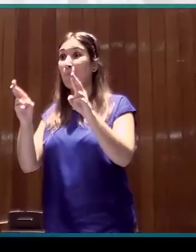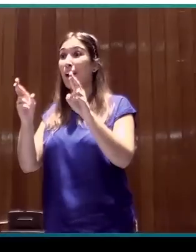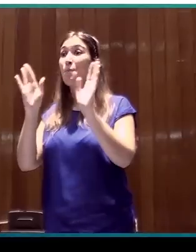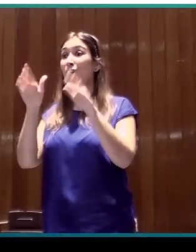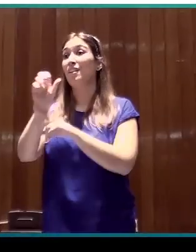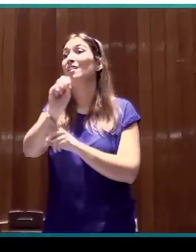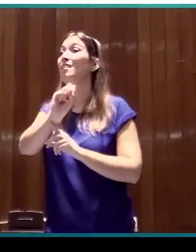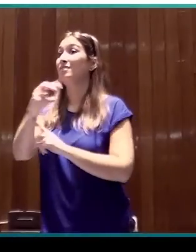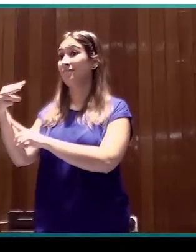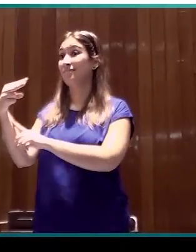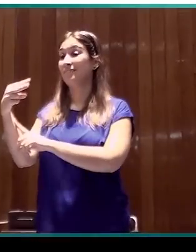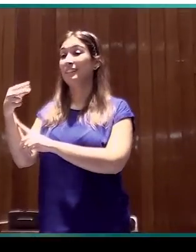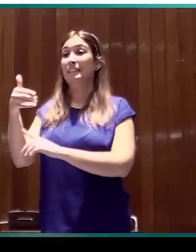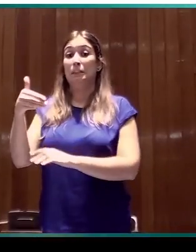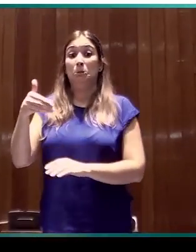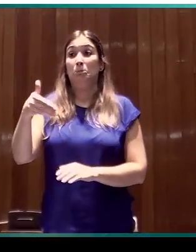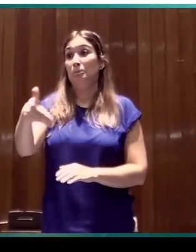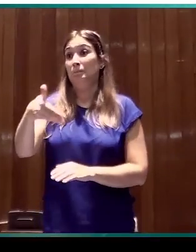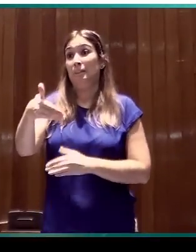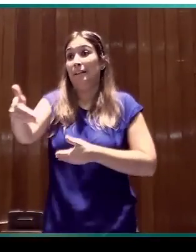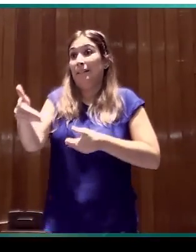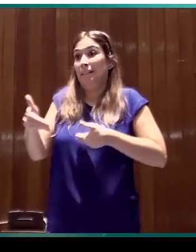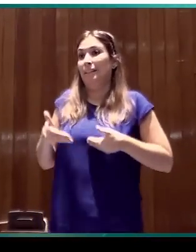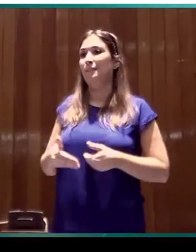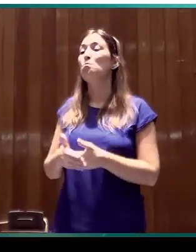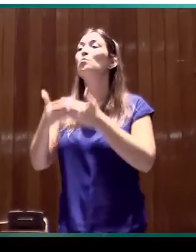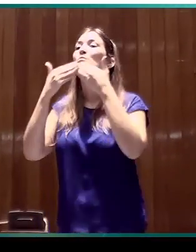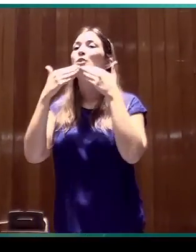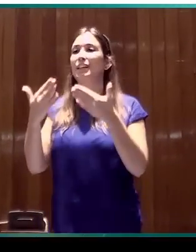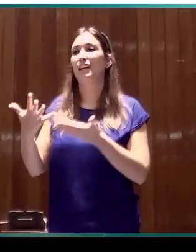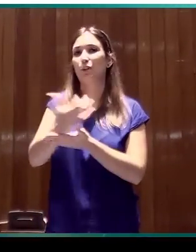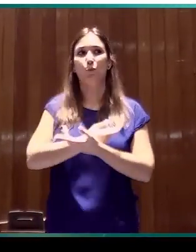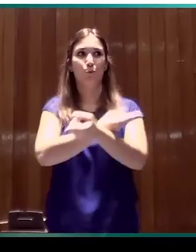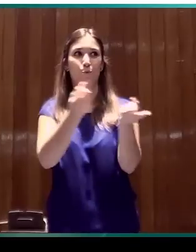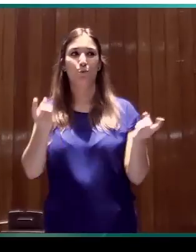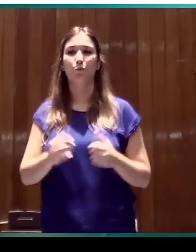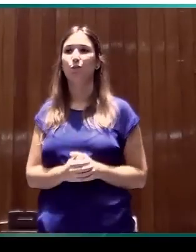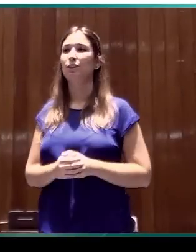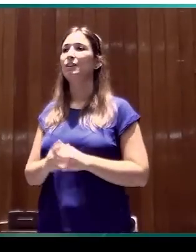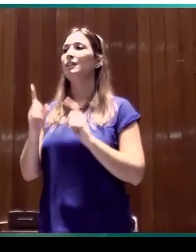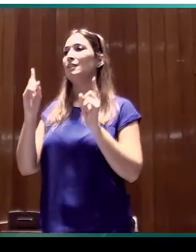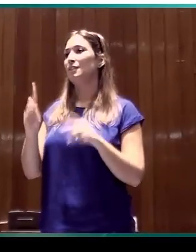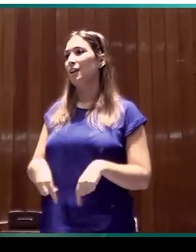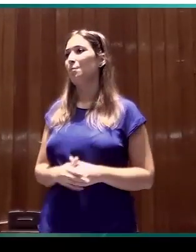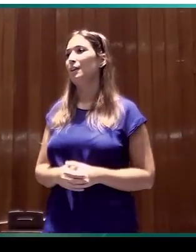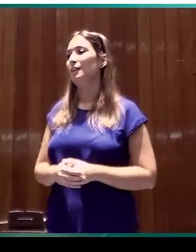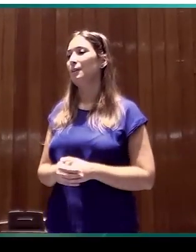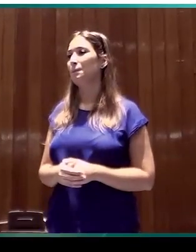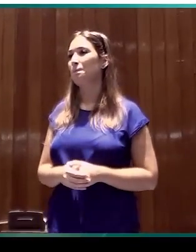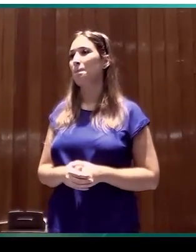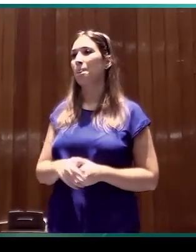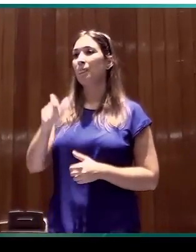frutos en un cada vez más corto plazo. Muchas gracias a todos ustedes y también a los que